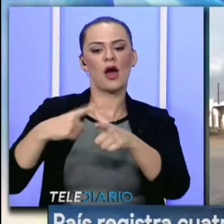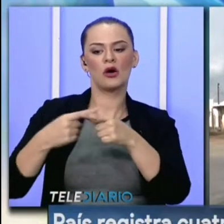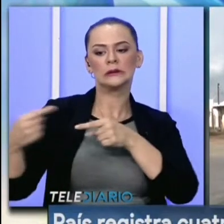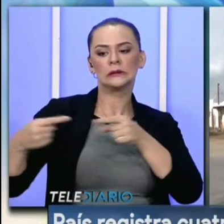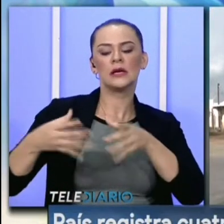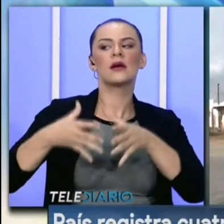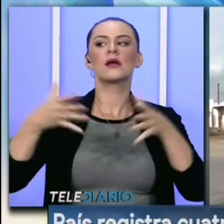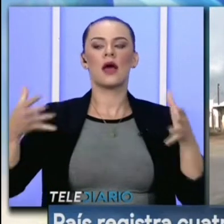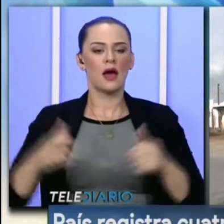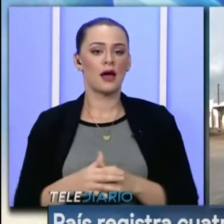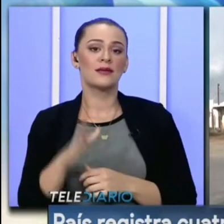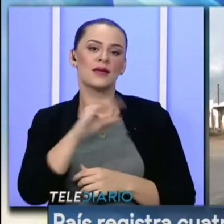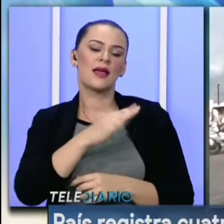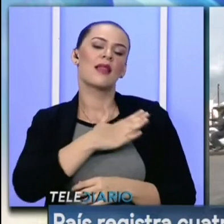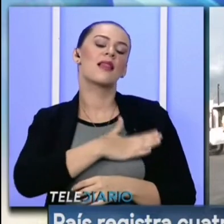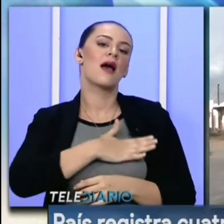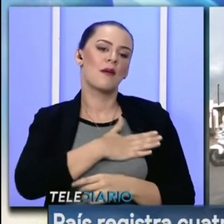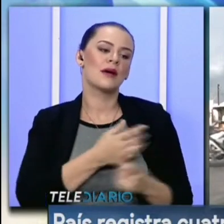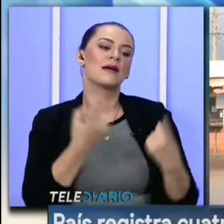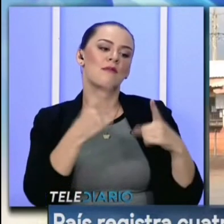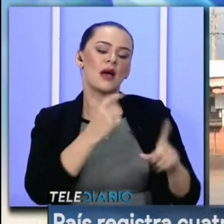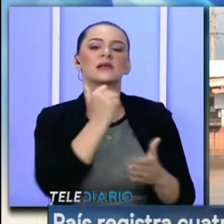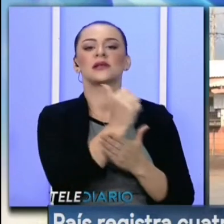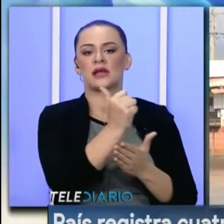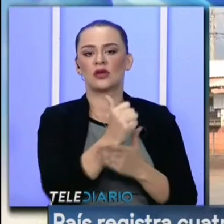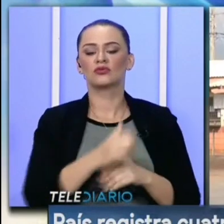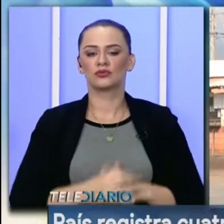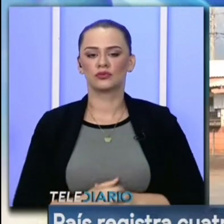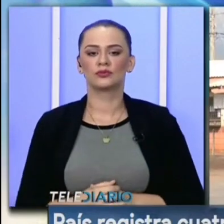hace una riña grande y lamentablemente suceden asesinatos.